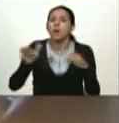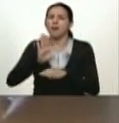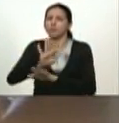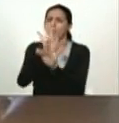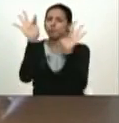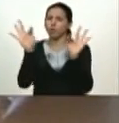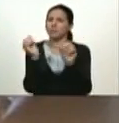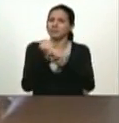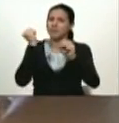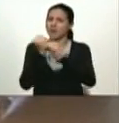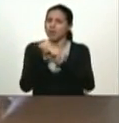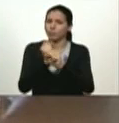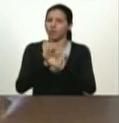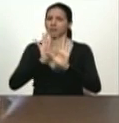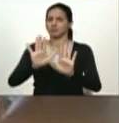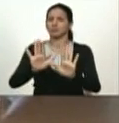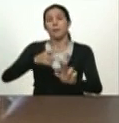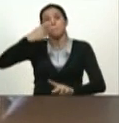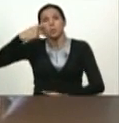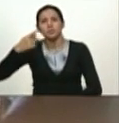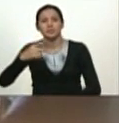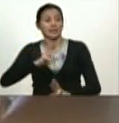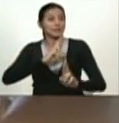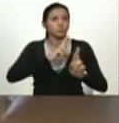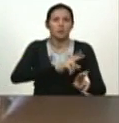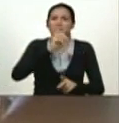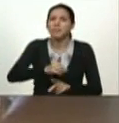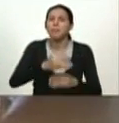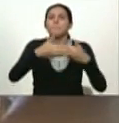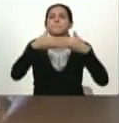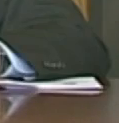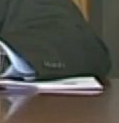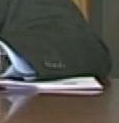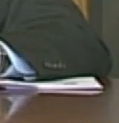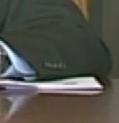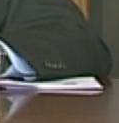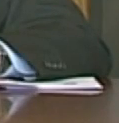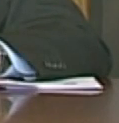estilo, en su trabajo, en sus políticas, en sus resultados, un gobierno popular.